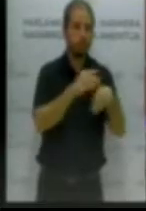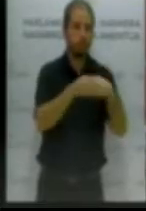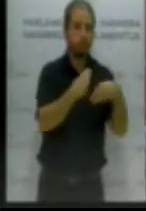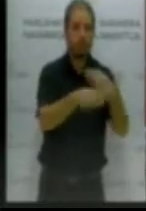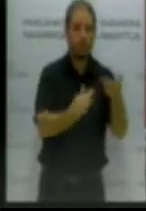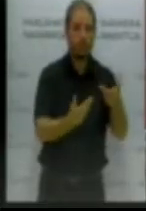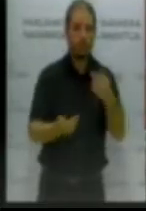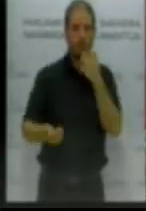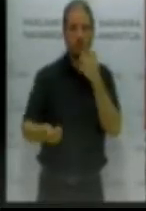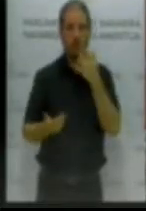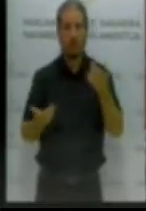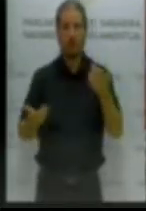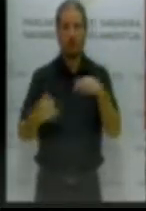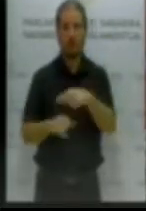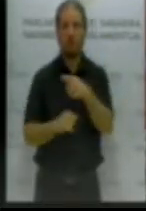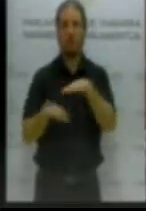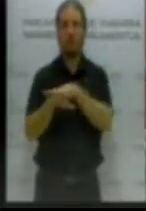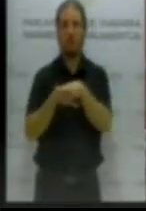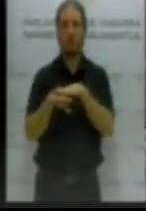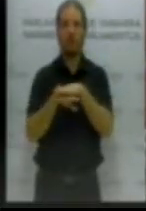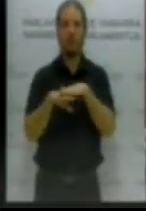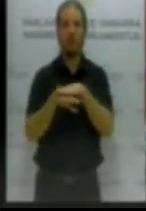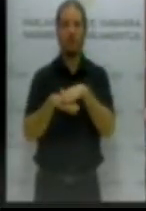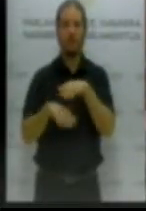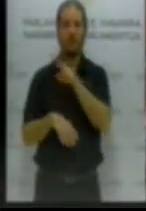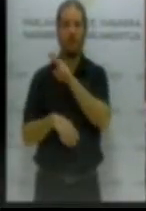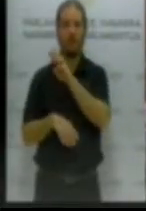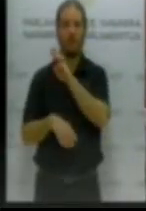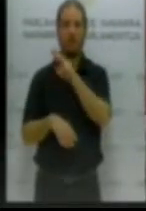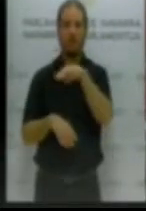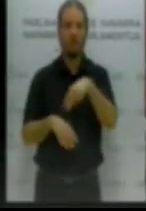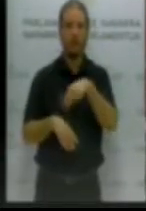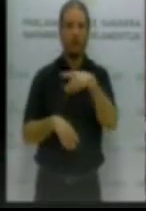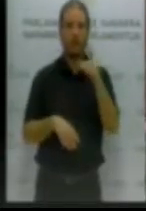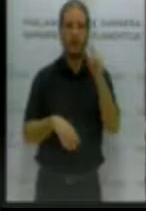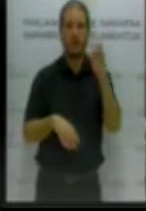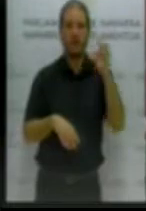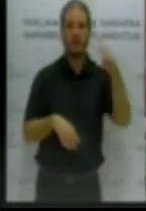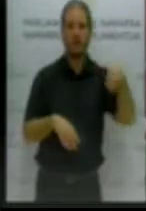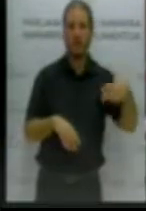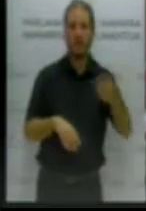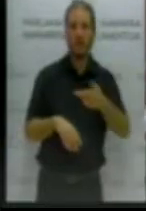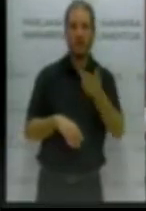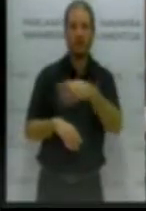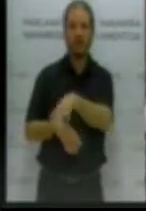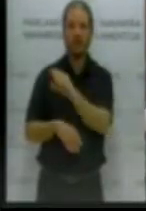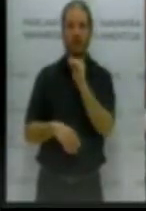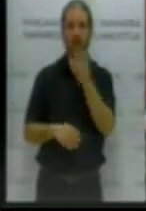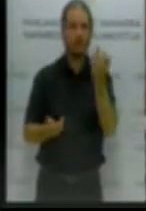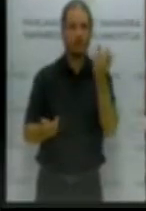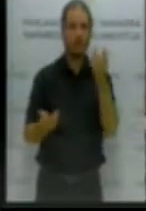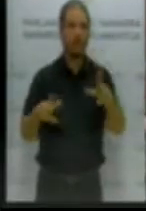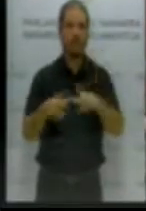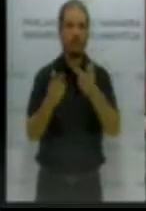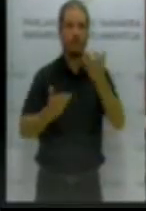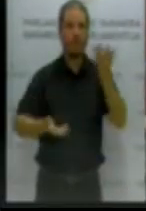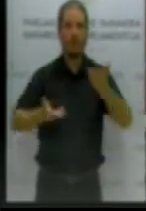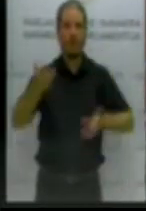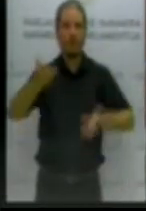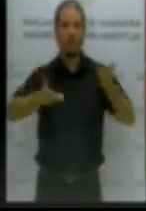el gobierno de UPN-CDN, perdón, que era de Justicia Social, articular una medida